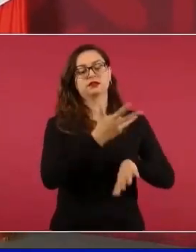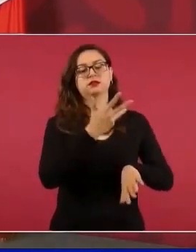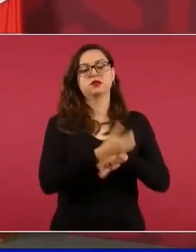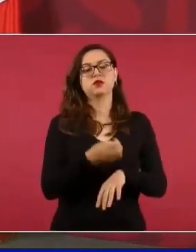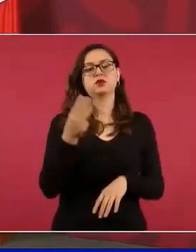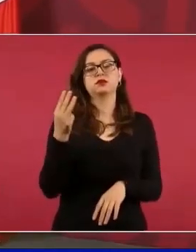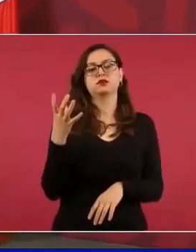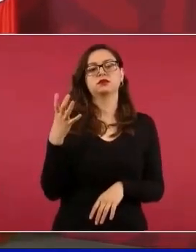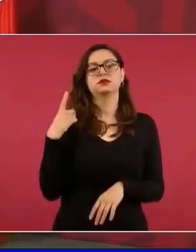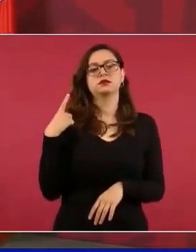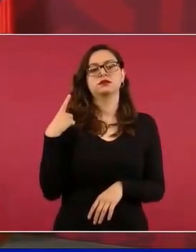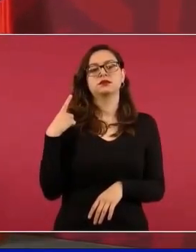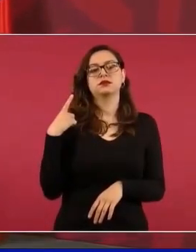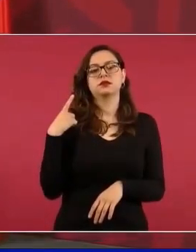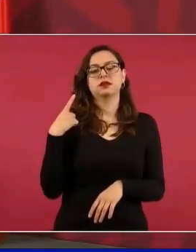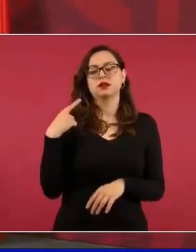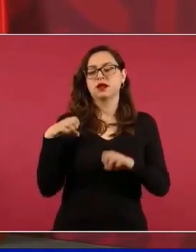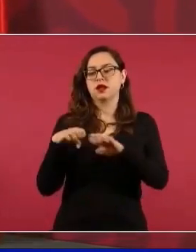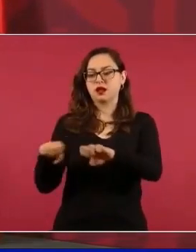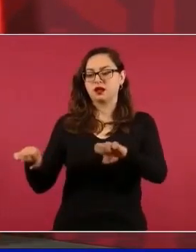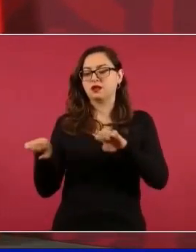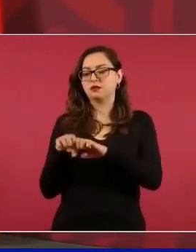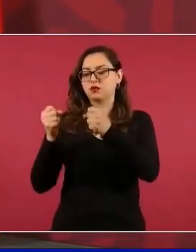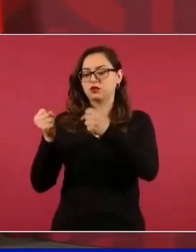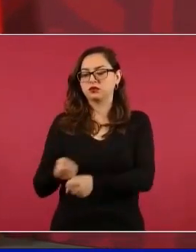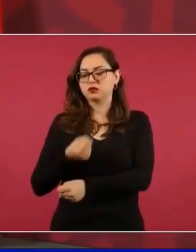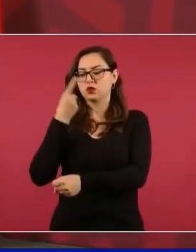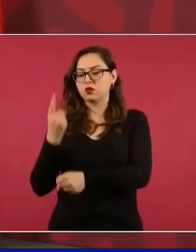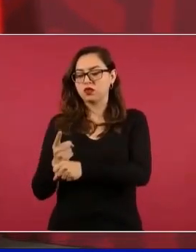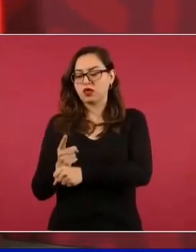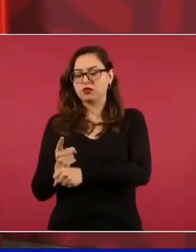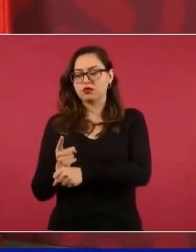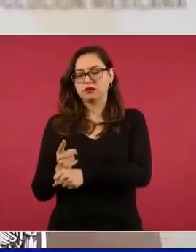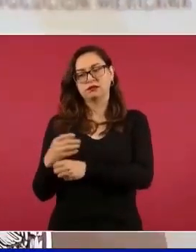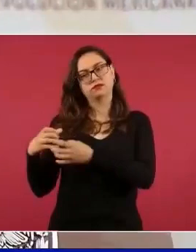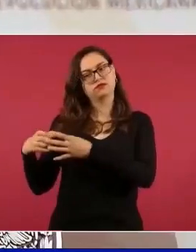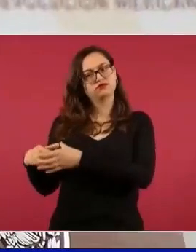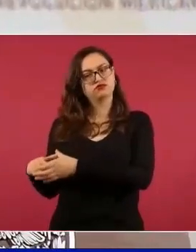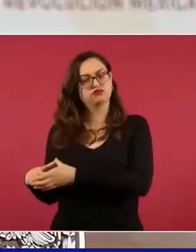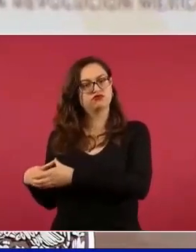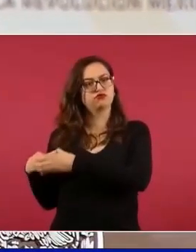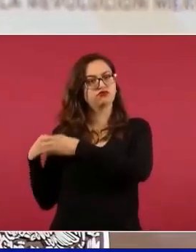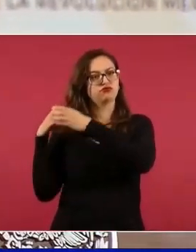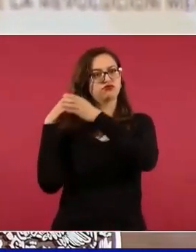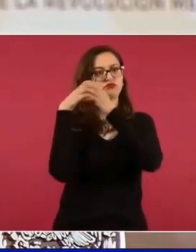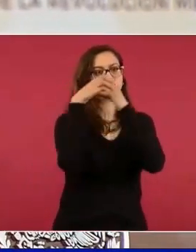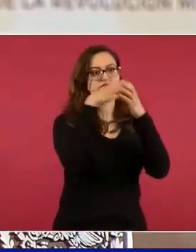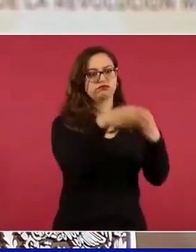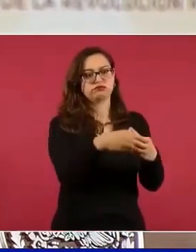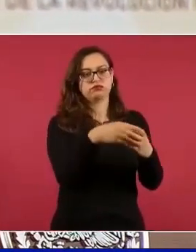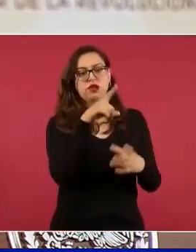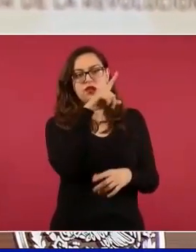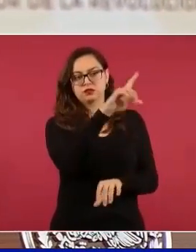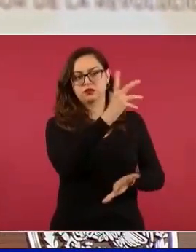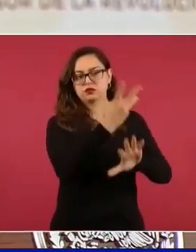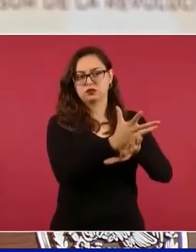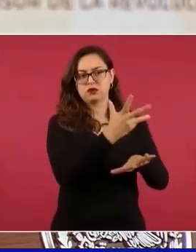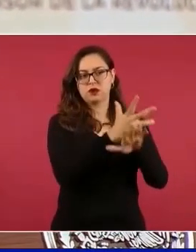México con sus homólogos del gobierno de Estados Unidos